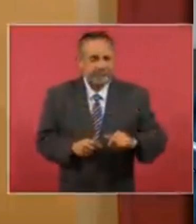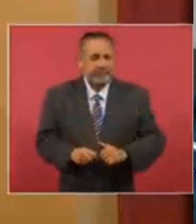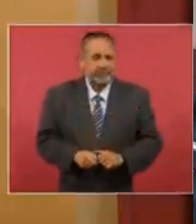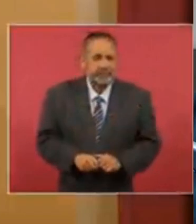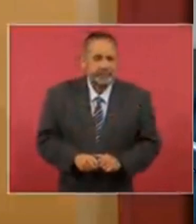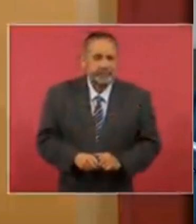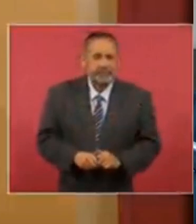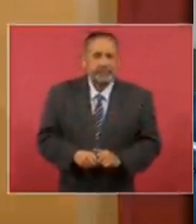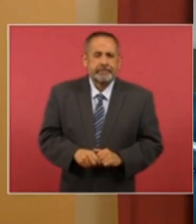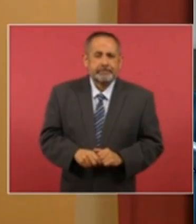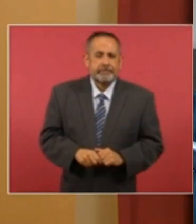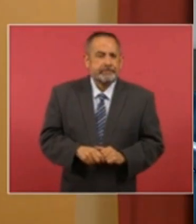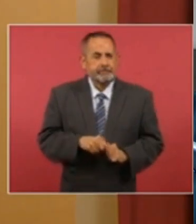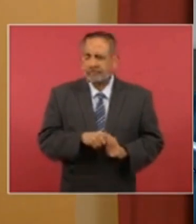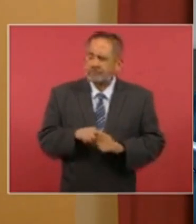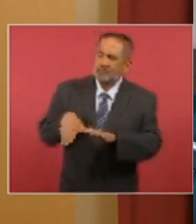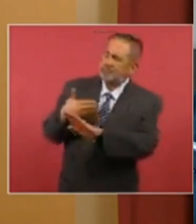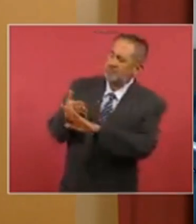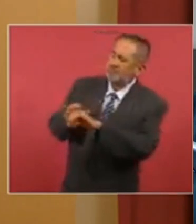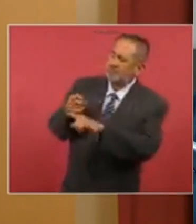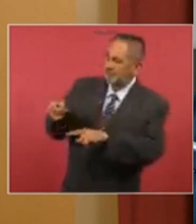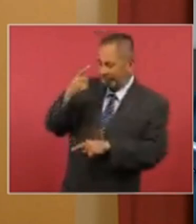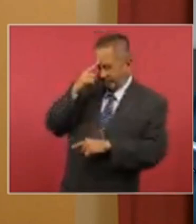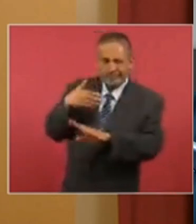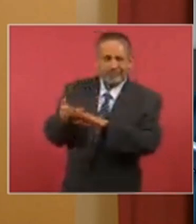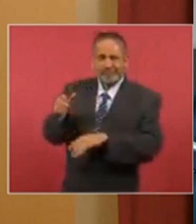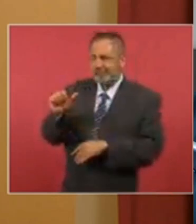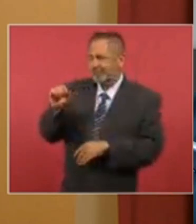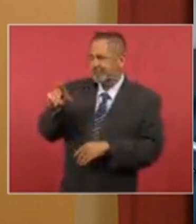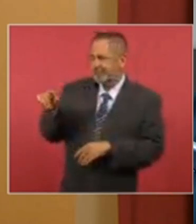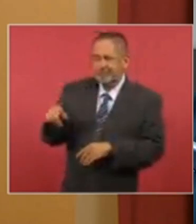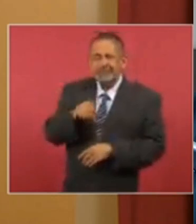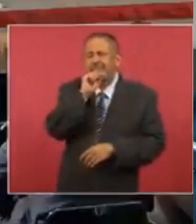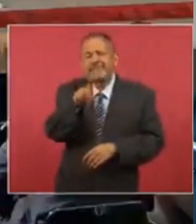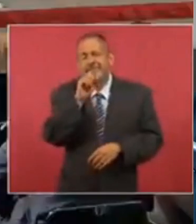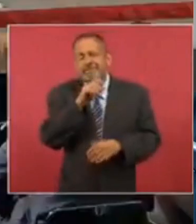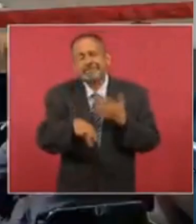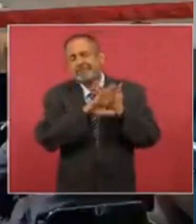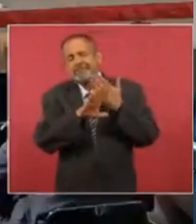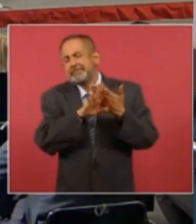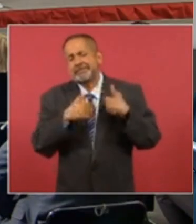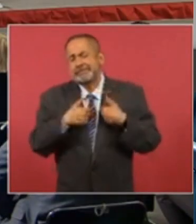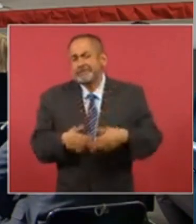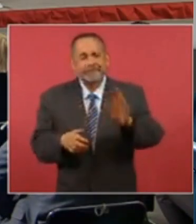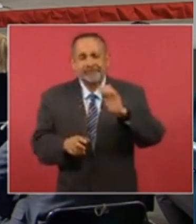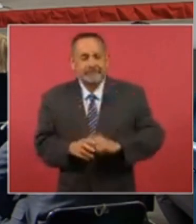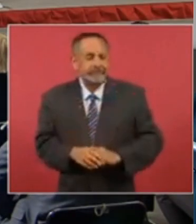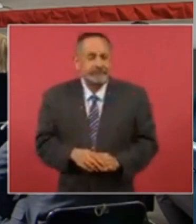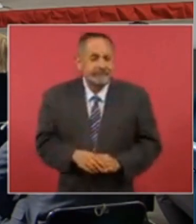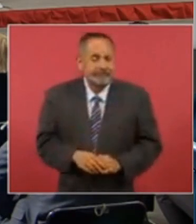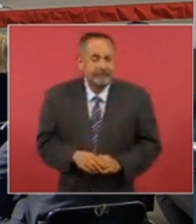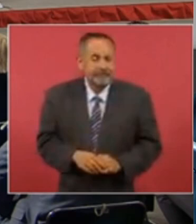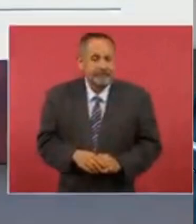eso. Además, el presidente saca la publicación de Marco Cortés, donde quiere que tropas de Estados